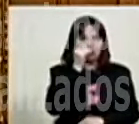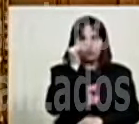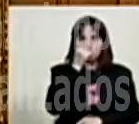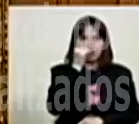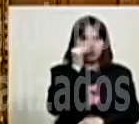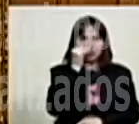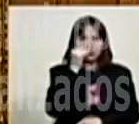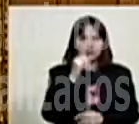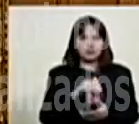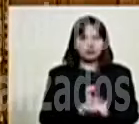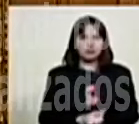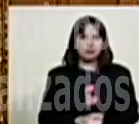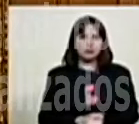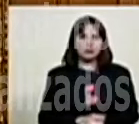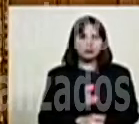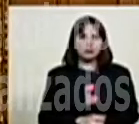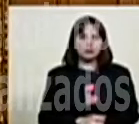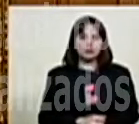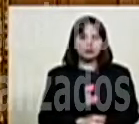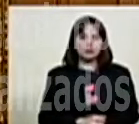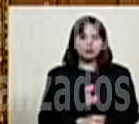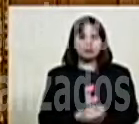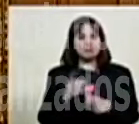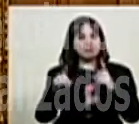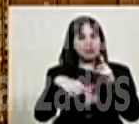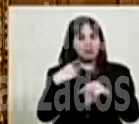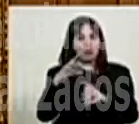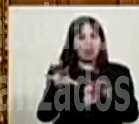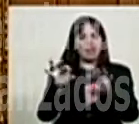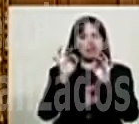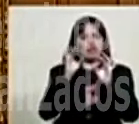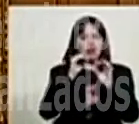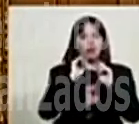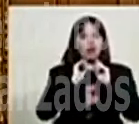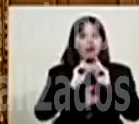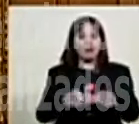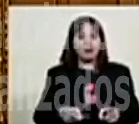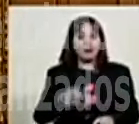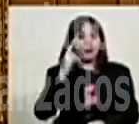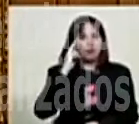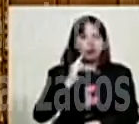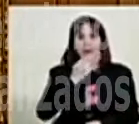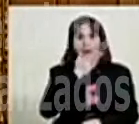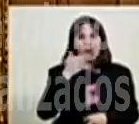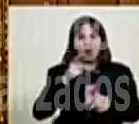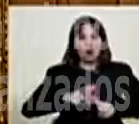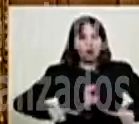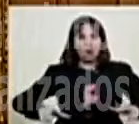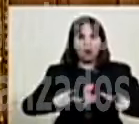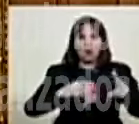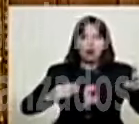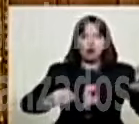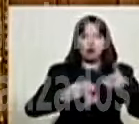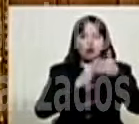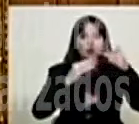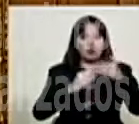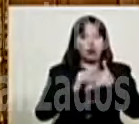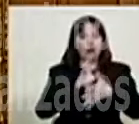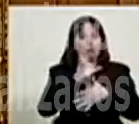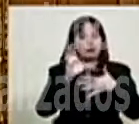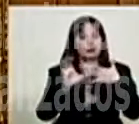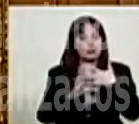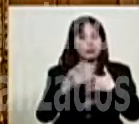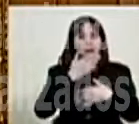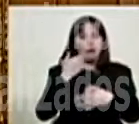que voy a compartir. Y eligieron la avenida Bolívar como el mejor lugar para hacer un atentado de estas características.